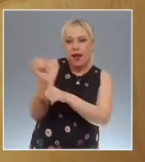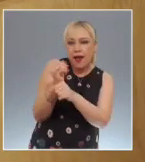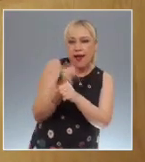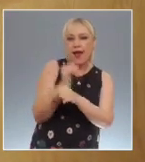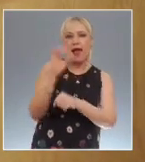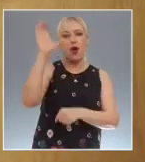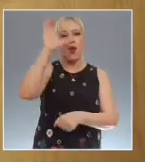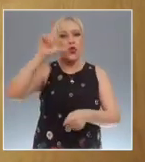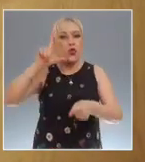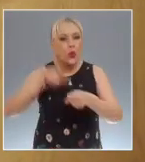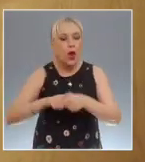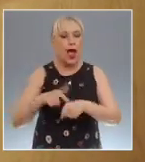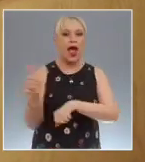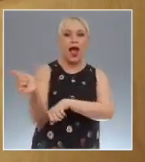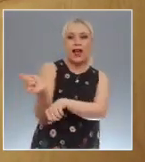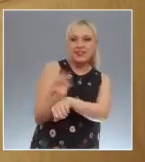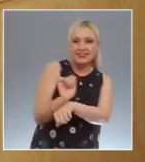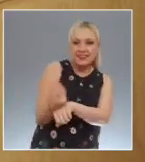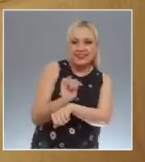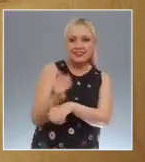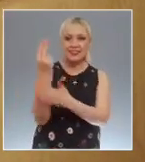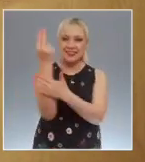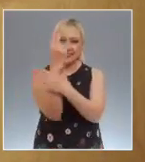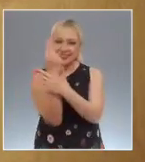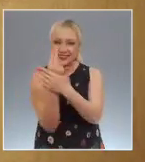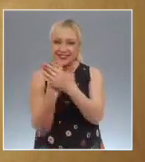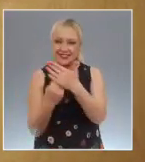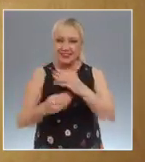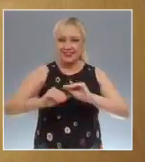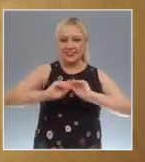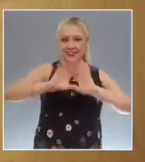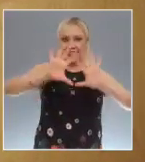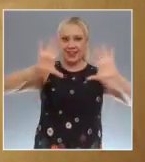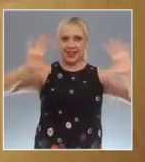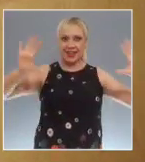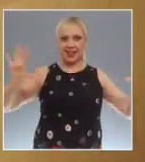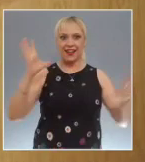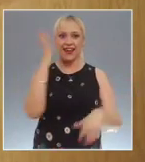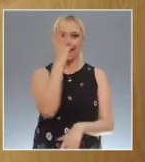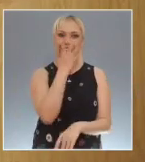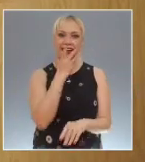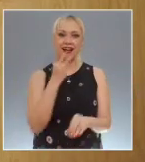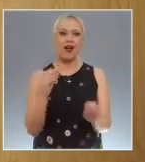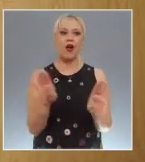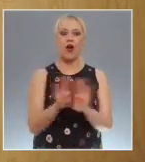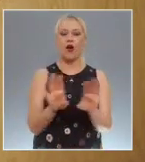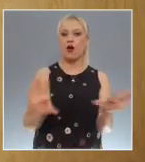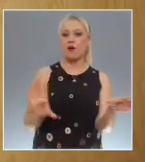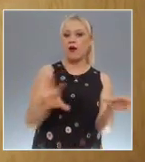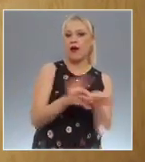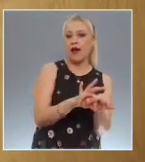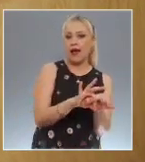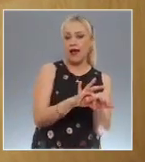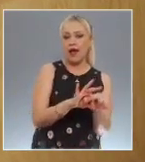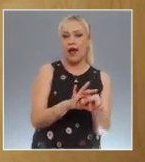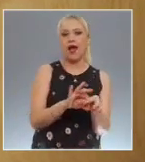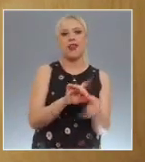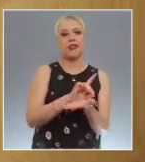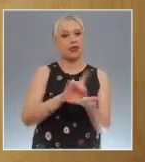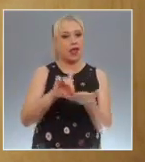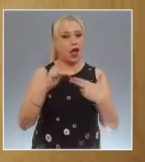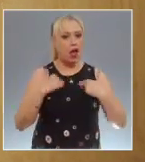animaciones y hemos, entre otras cosas, abrevado mucho de nuestros archivos